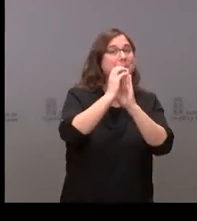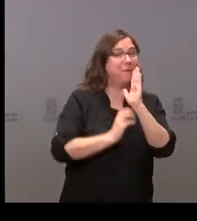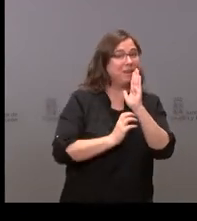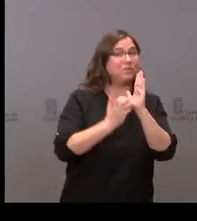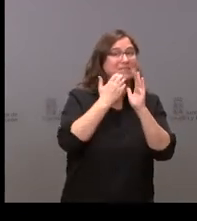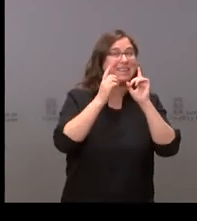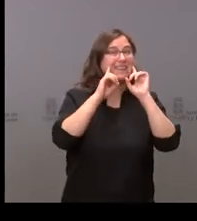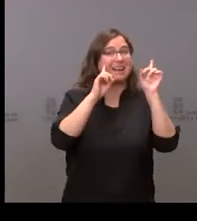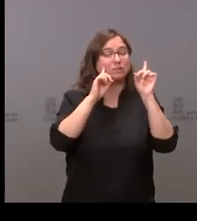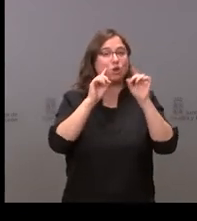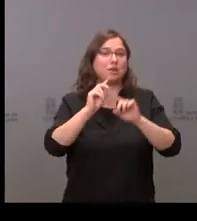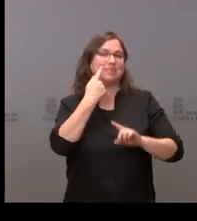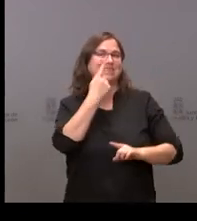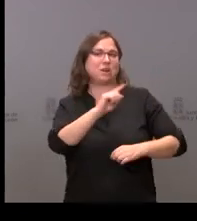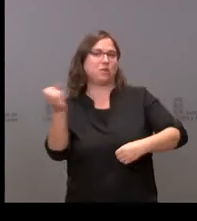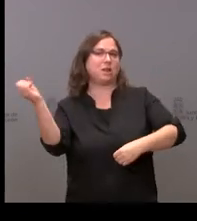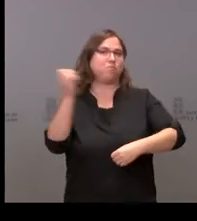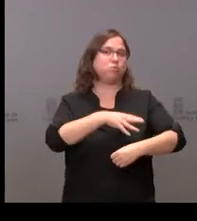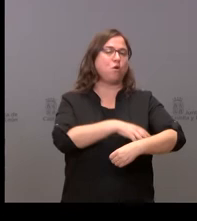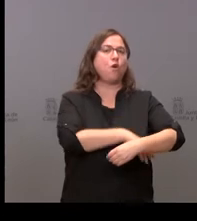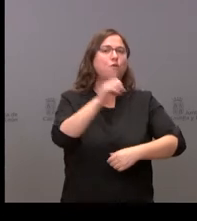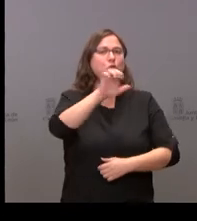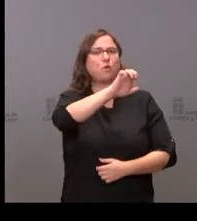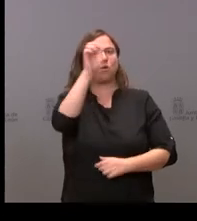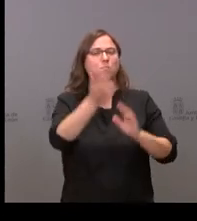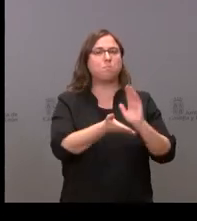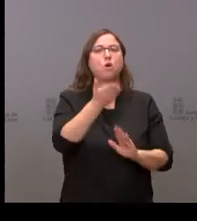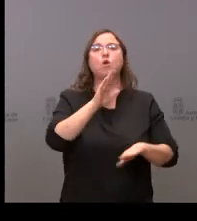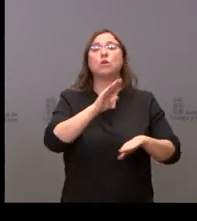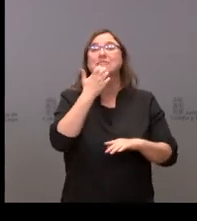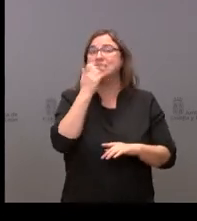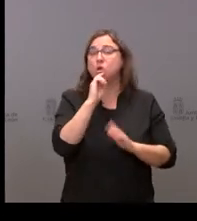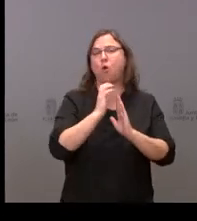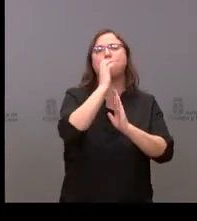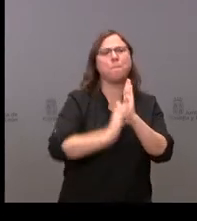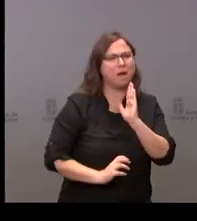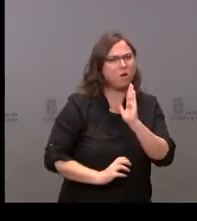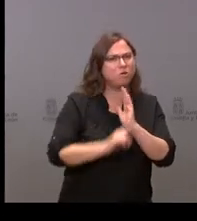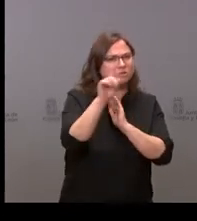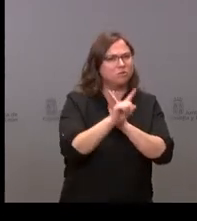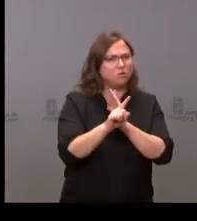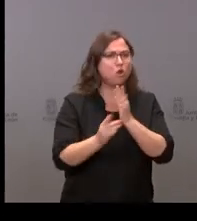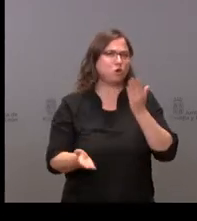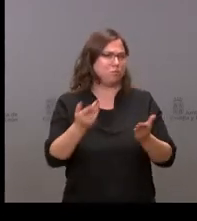extraordinaria que no se puede comparar por lo tanto con la del presupuesto anterior que no incorporaba estas cifras estas